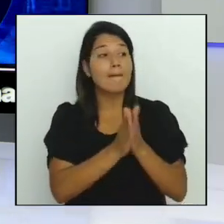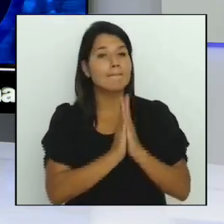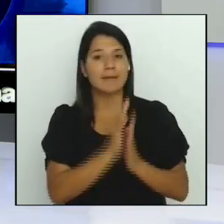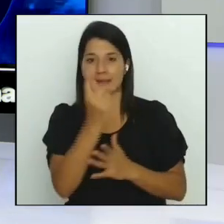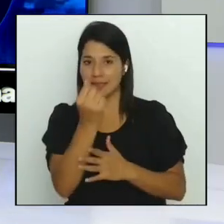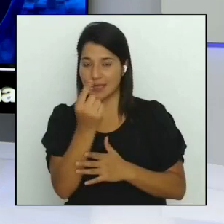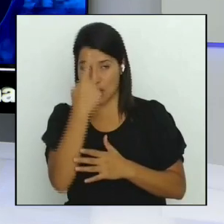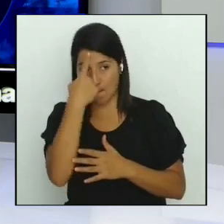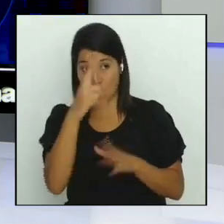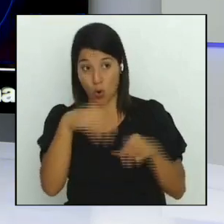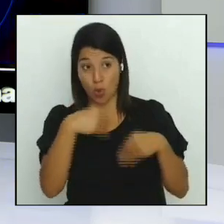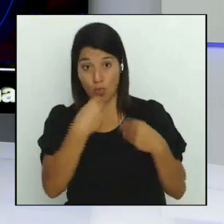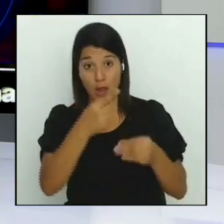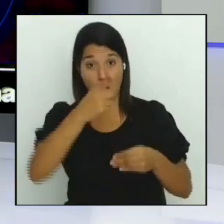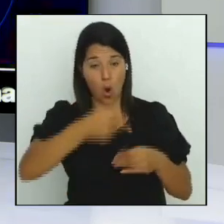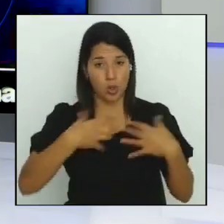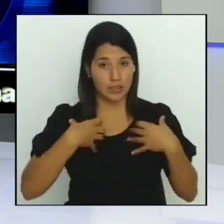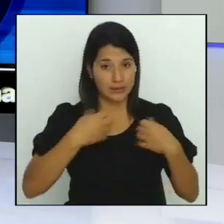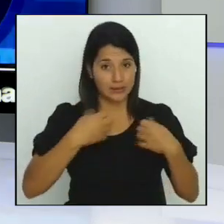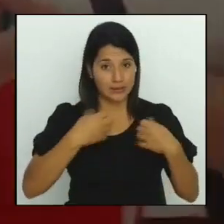o por la clausura de comercios.